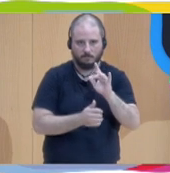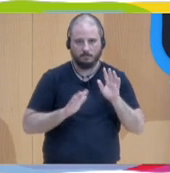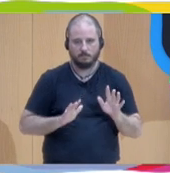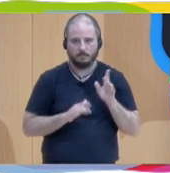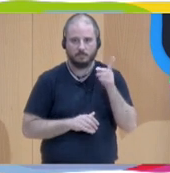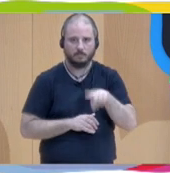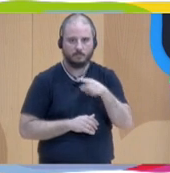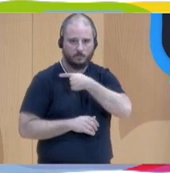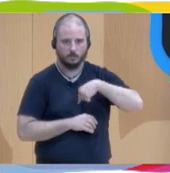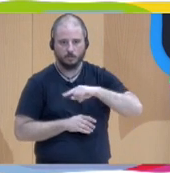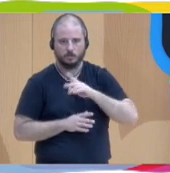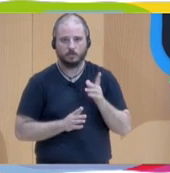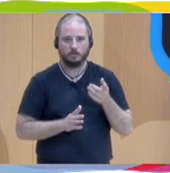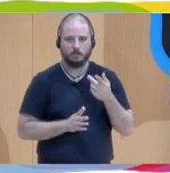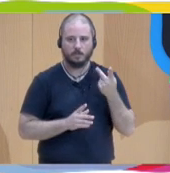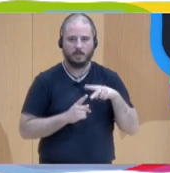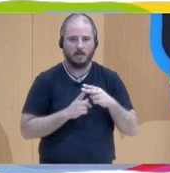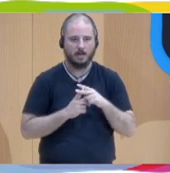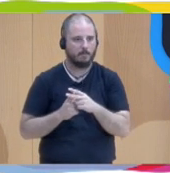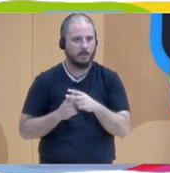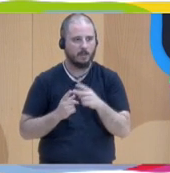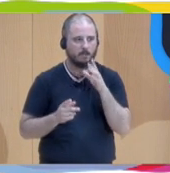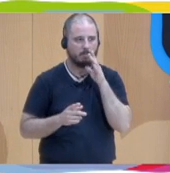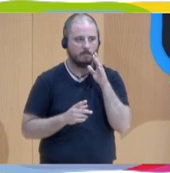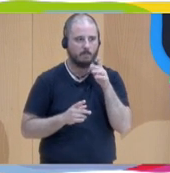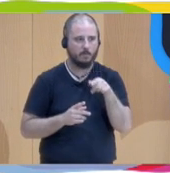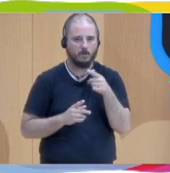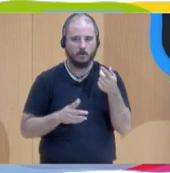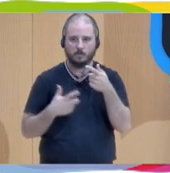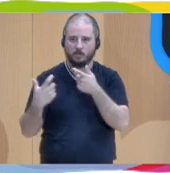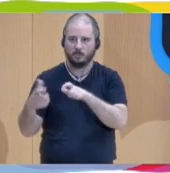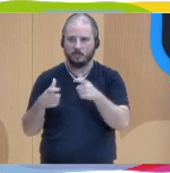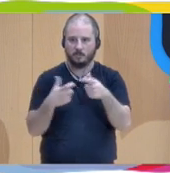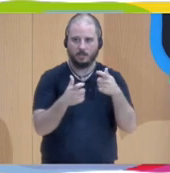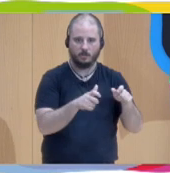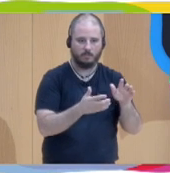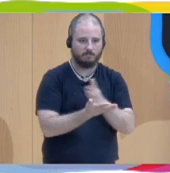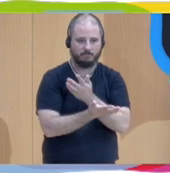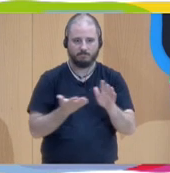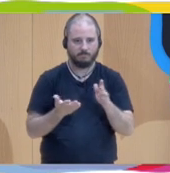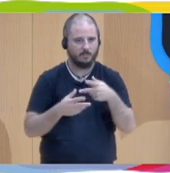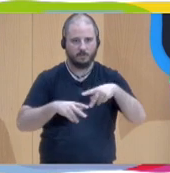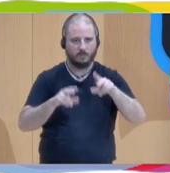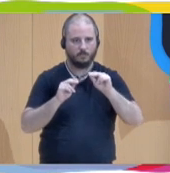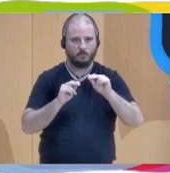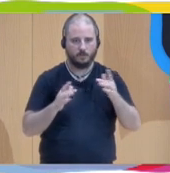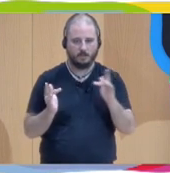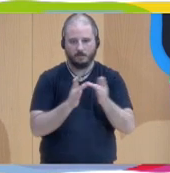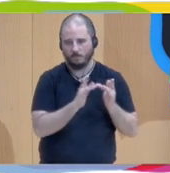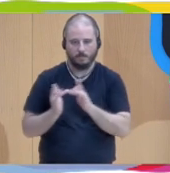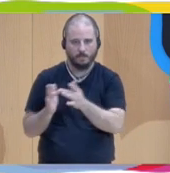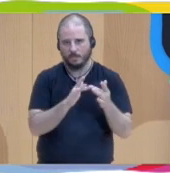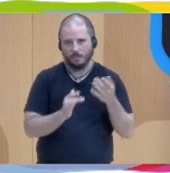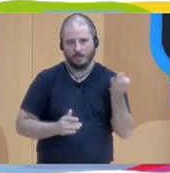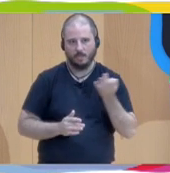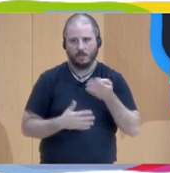instrumentos para romper esa sectorización que decía que existe a menudo entre los distintos sectores y que